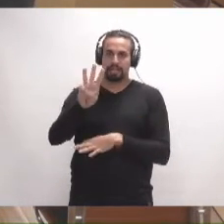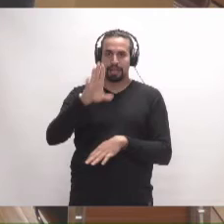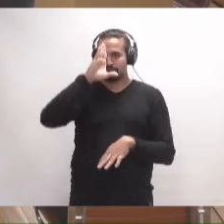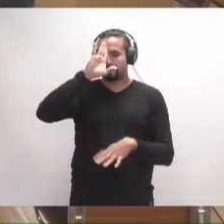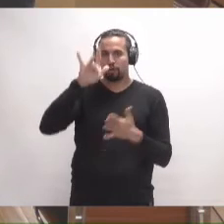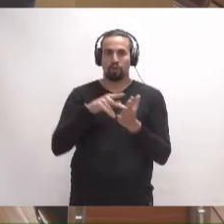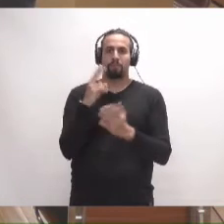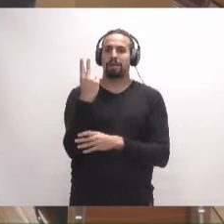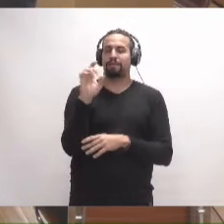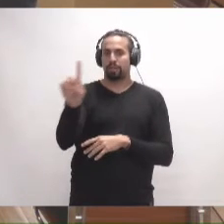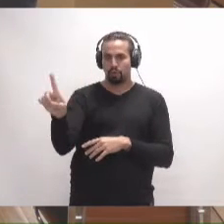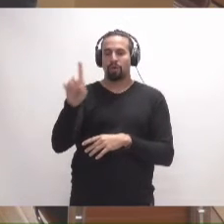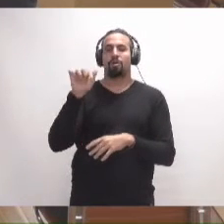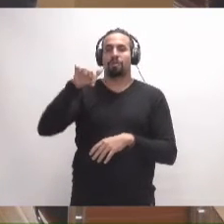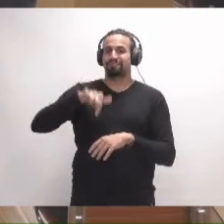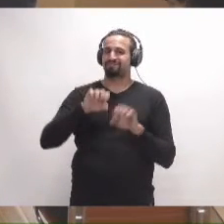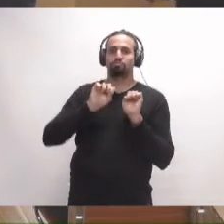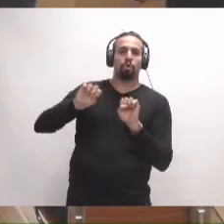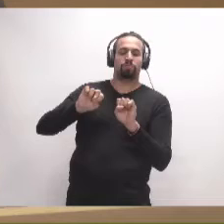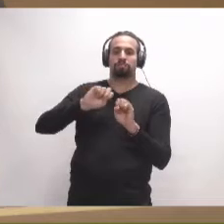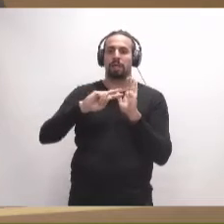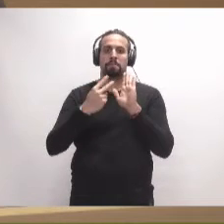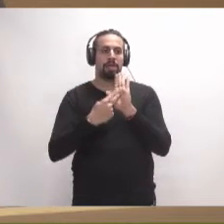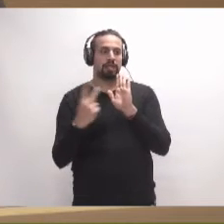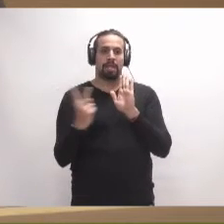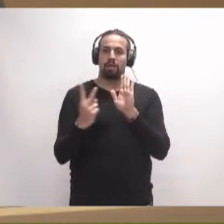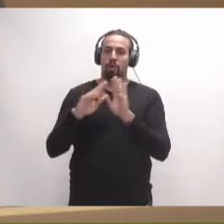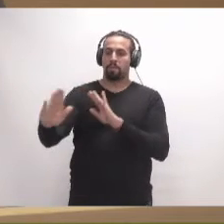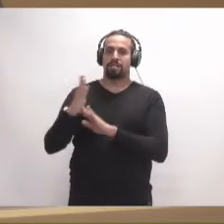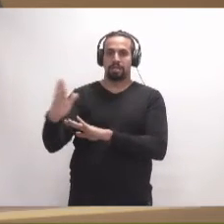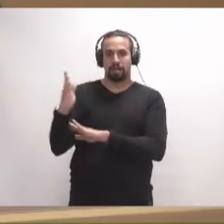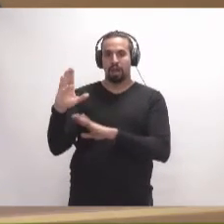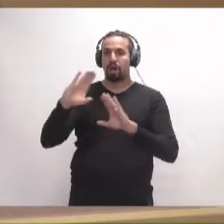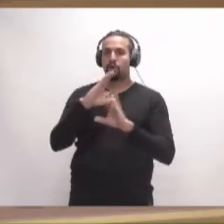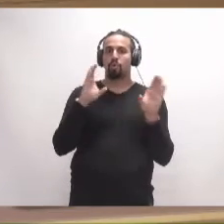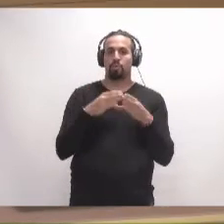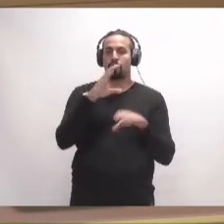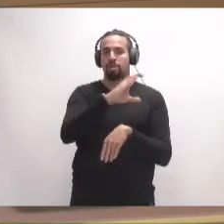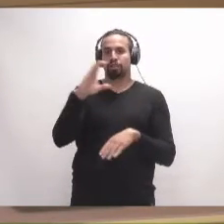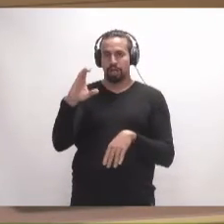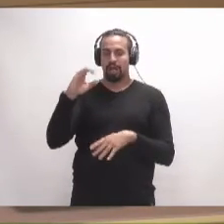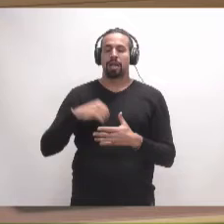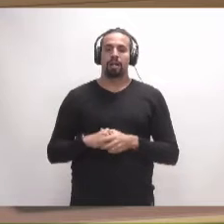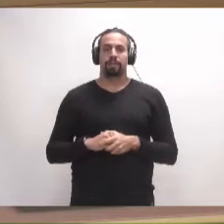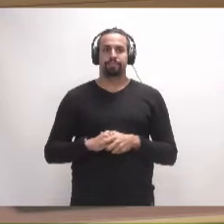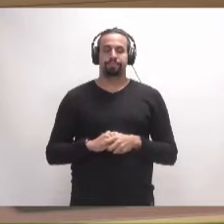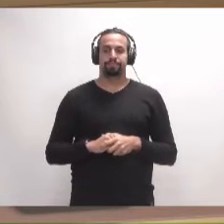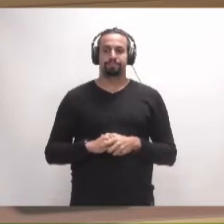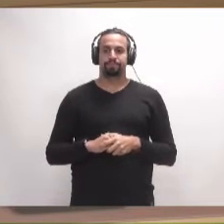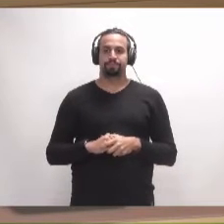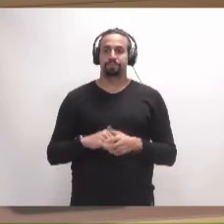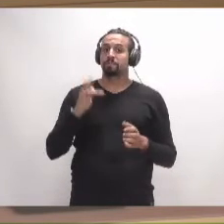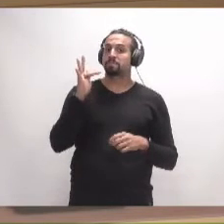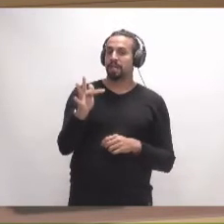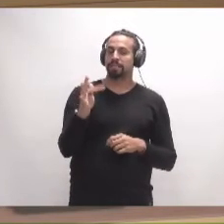21, en el que se rechazan las dos enmiendas presentadas por el Grupo de Coalición Canaria y, por